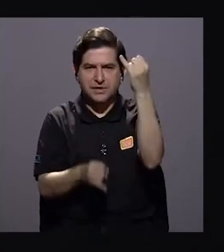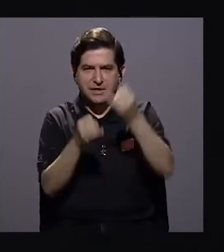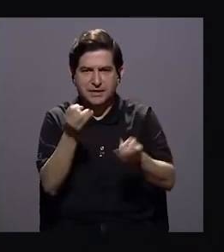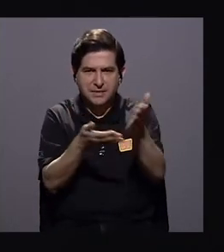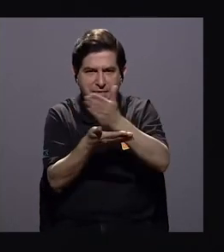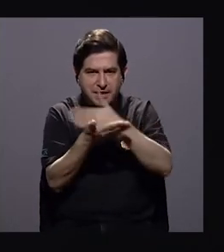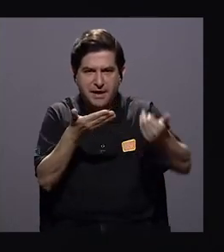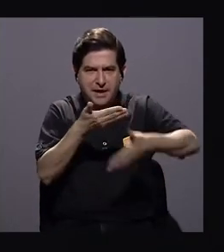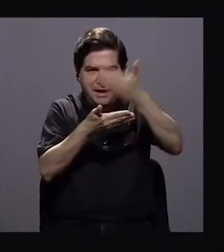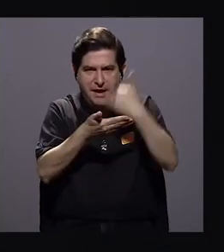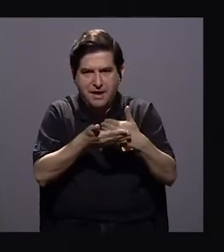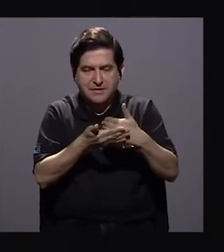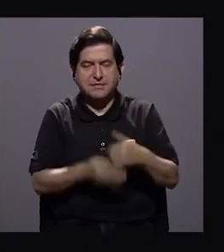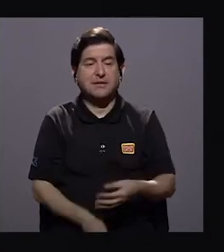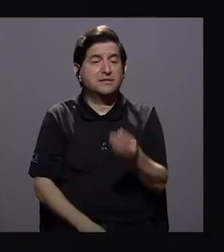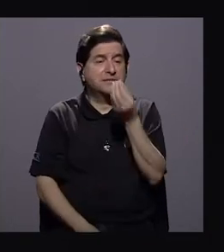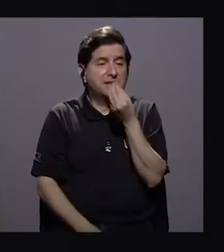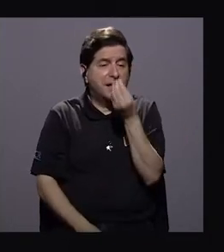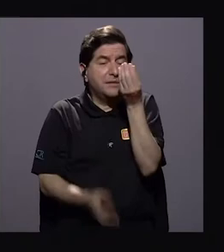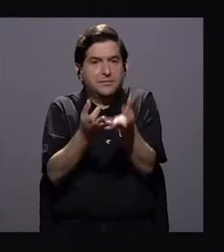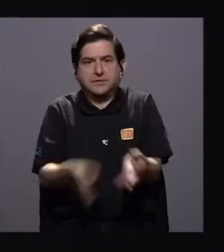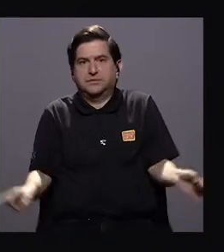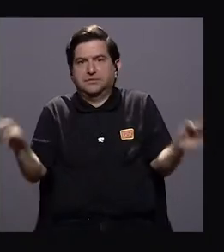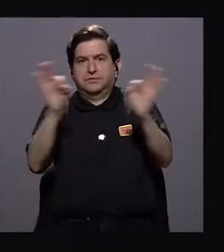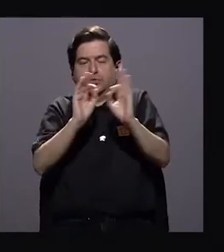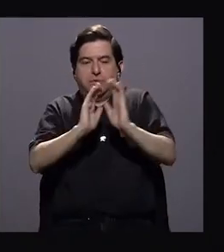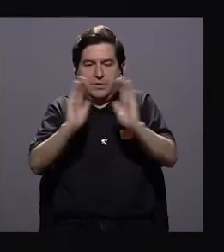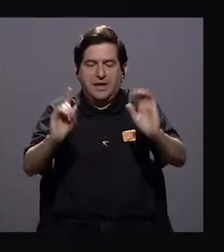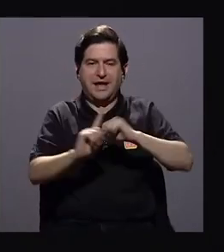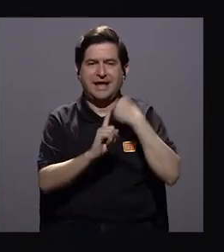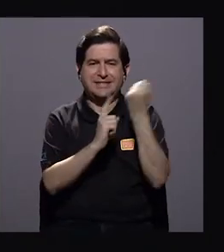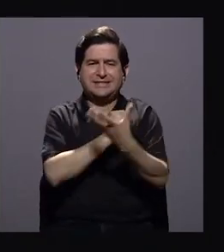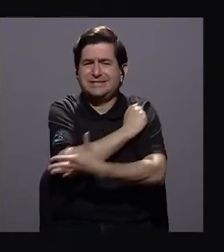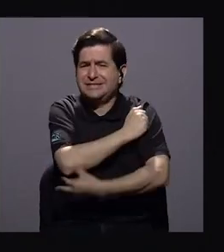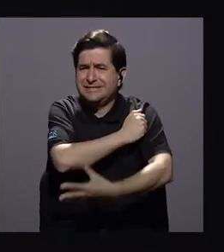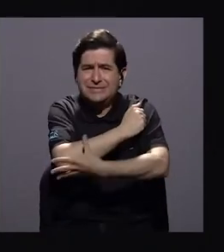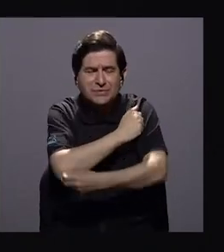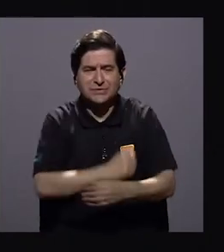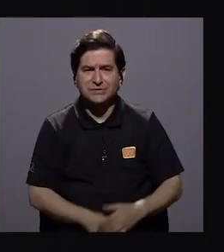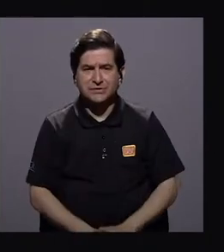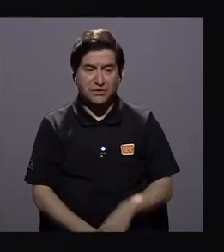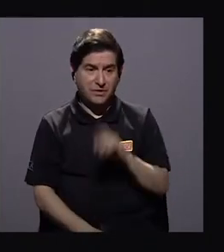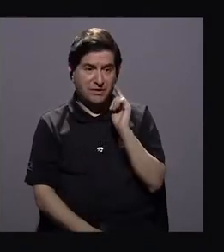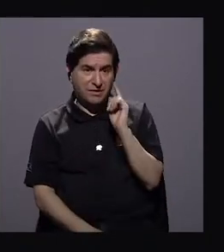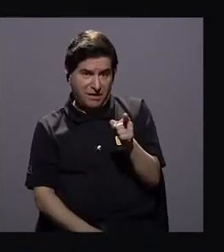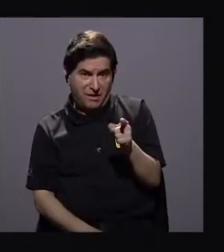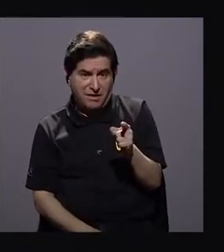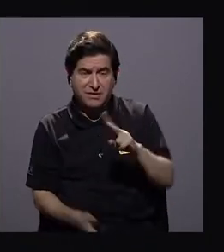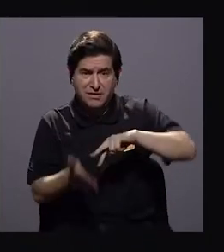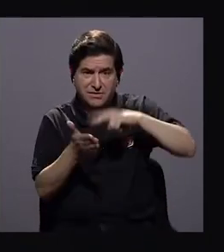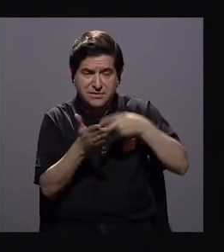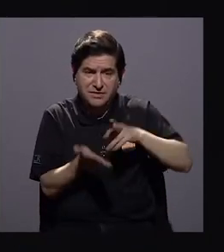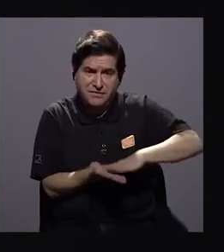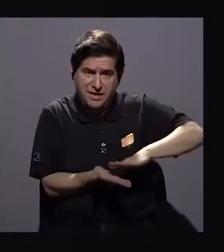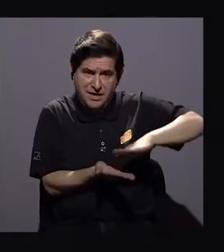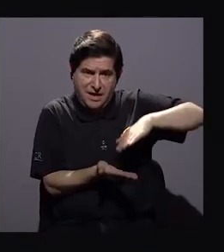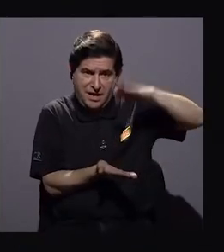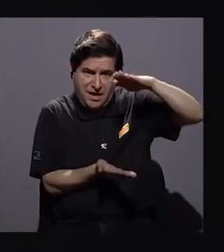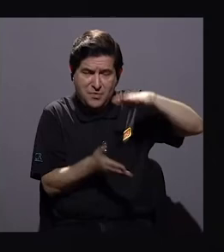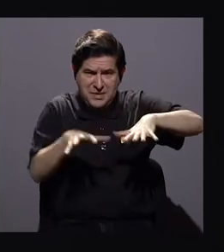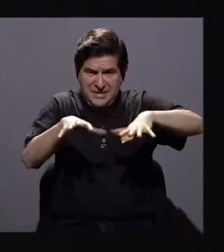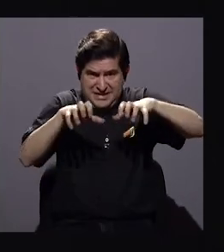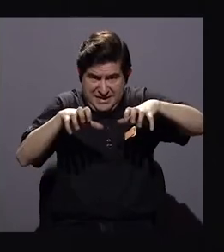terminado un bloque hablando de cómo esa alimentación es fundamental para los niños en condición de pobreza. Esto hace que se aumente